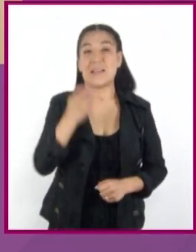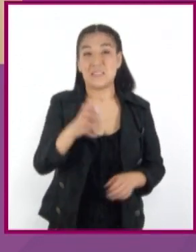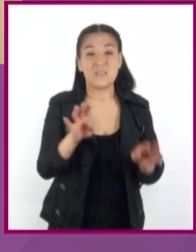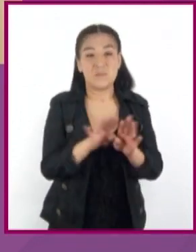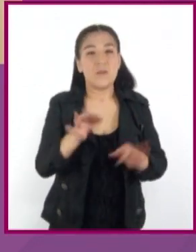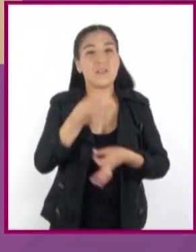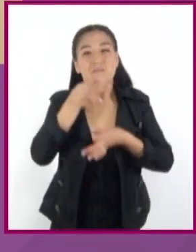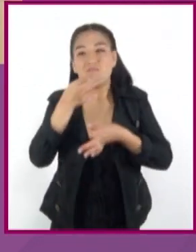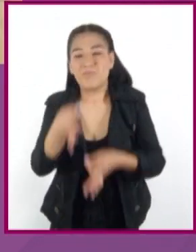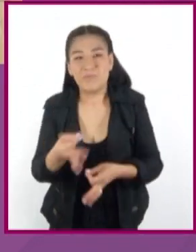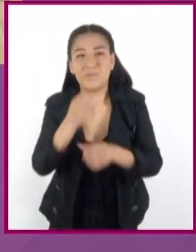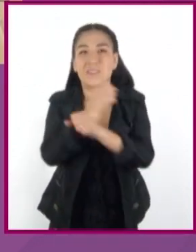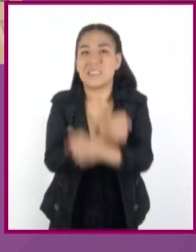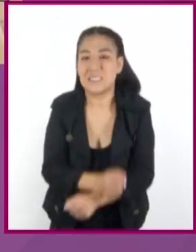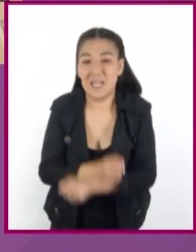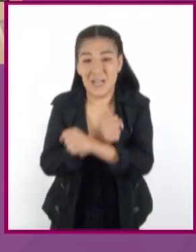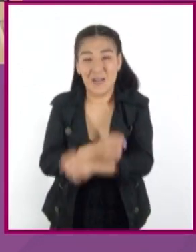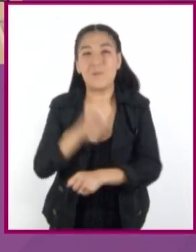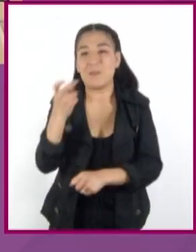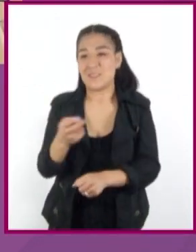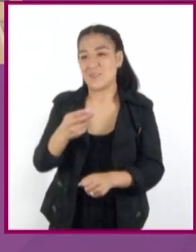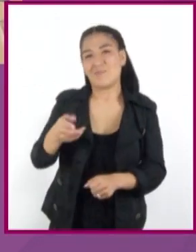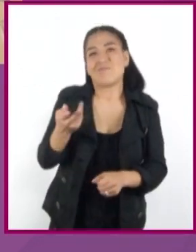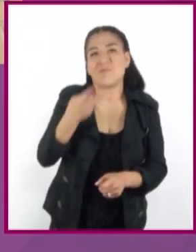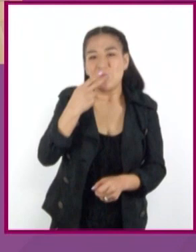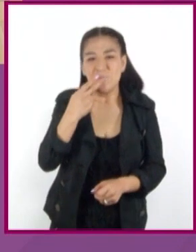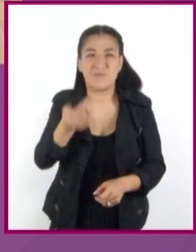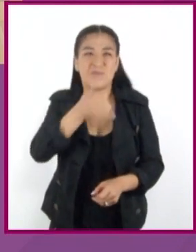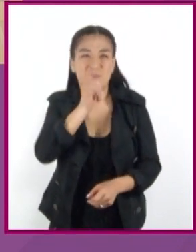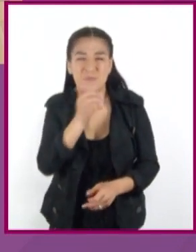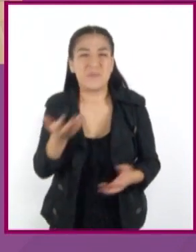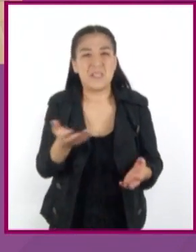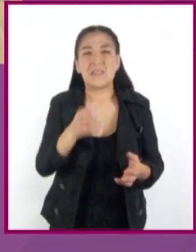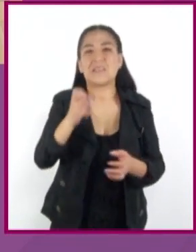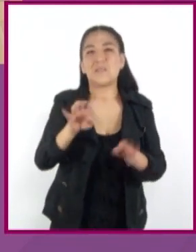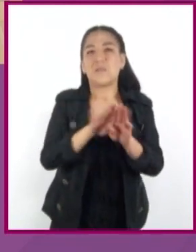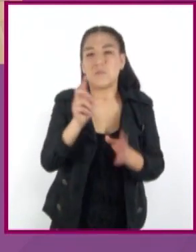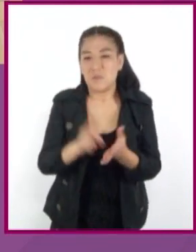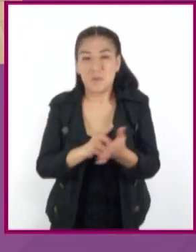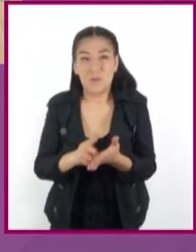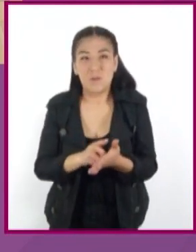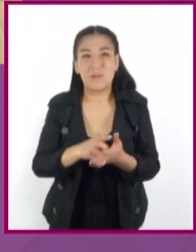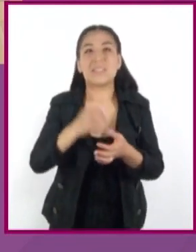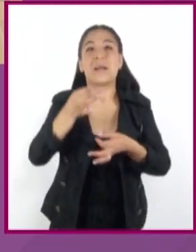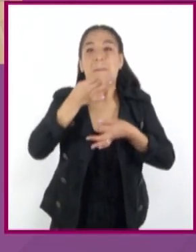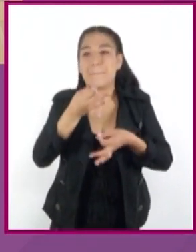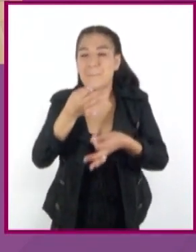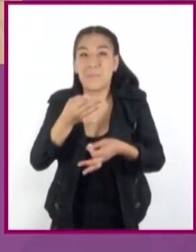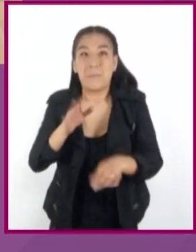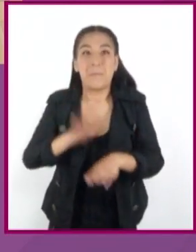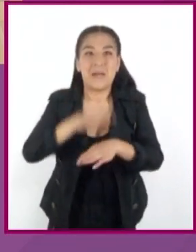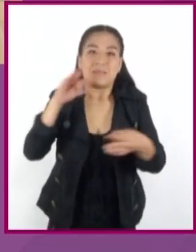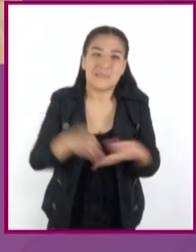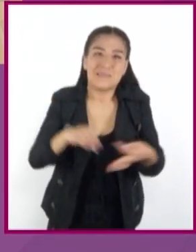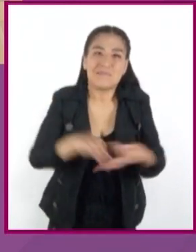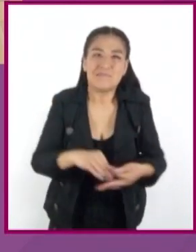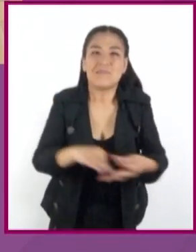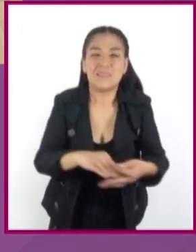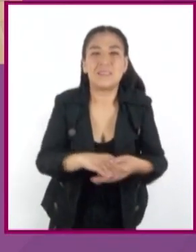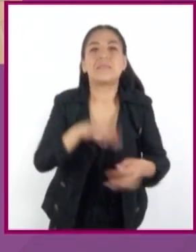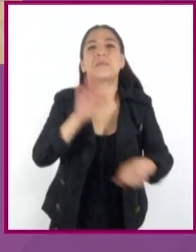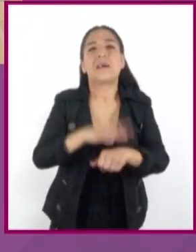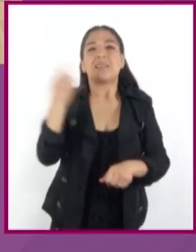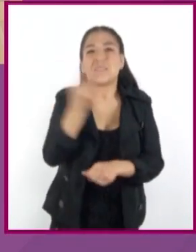sustancia y tiene un deseo que no es capaz de controlar. Esa necesidad es cada vez más grande porque se vuelve tolerante y